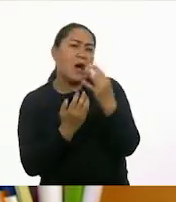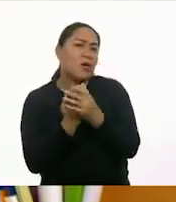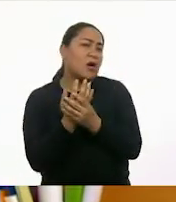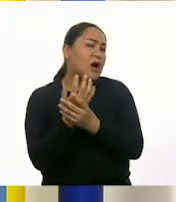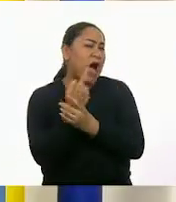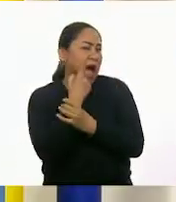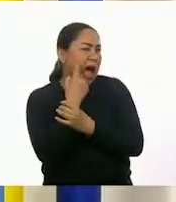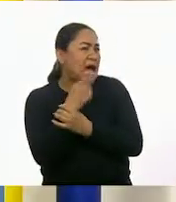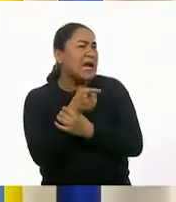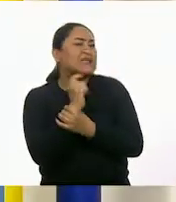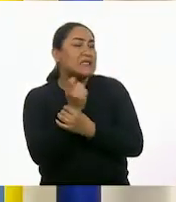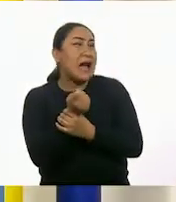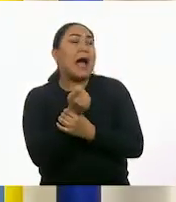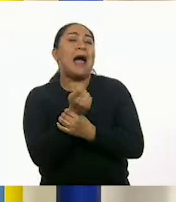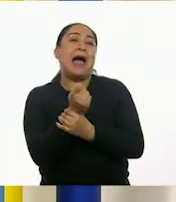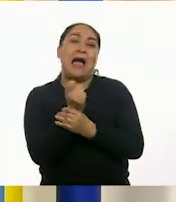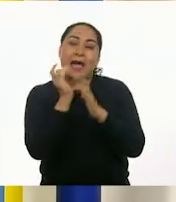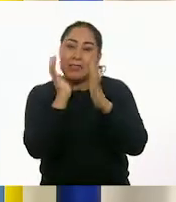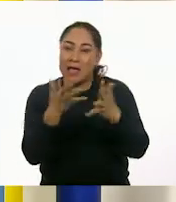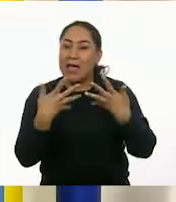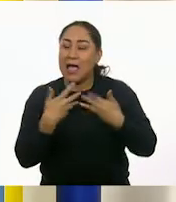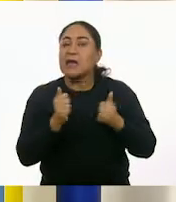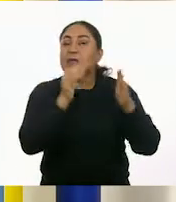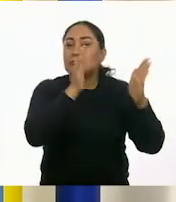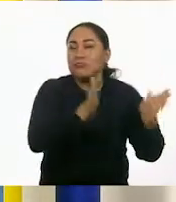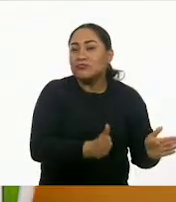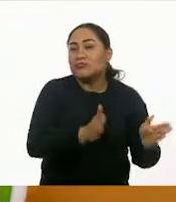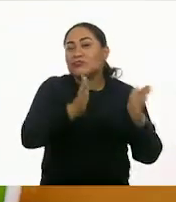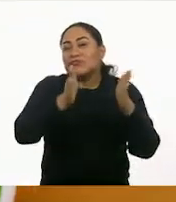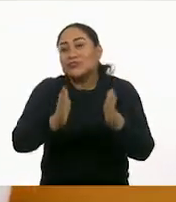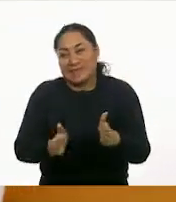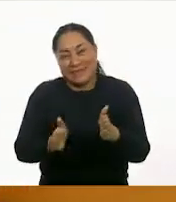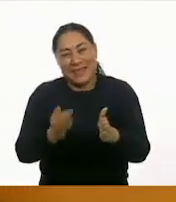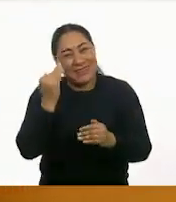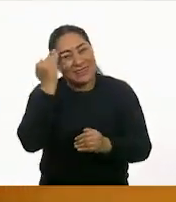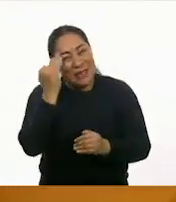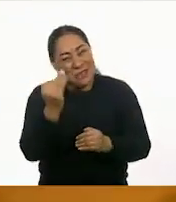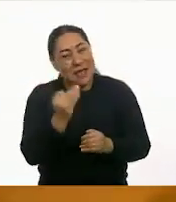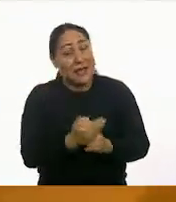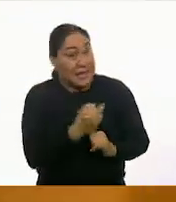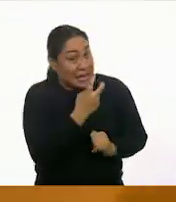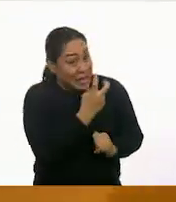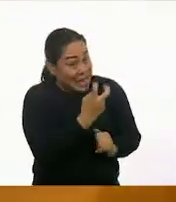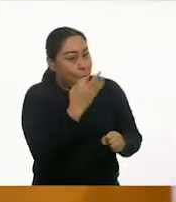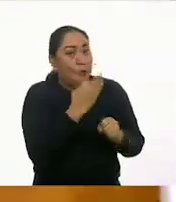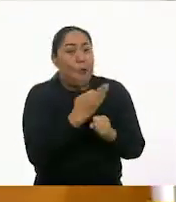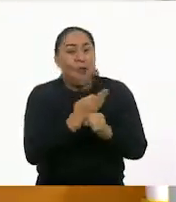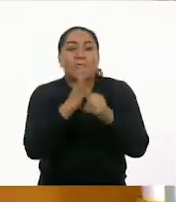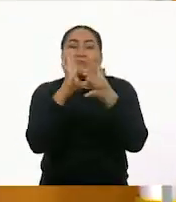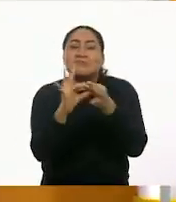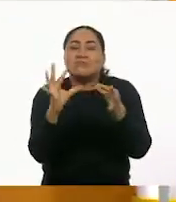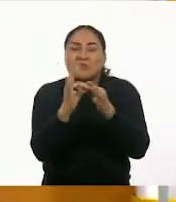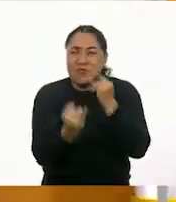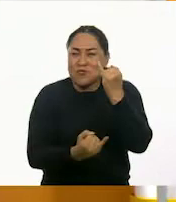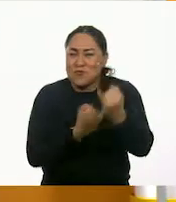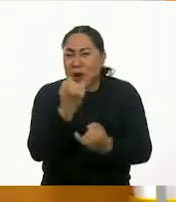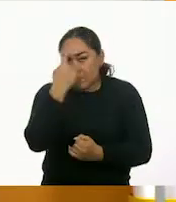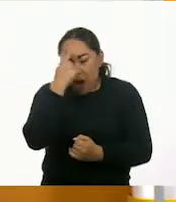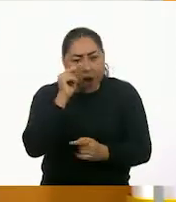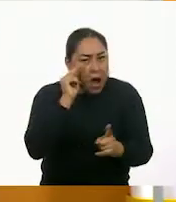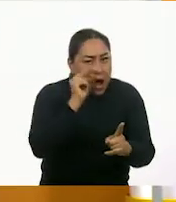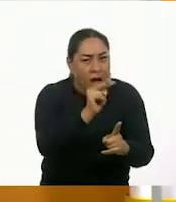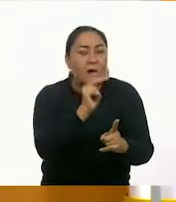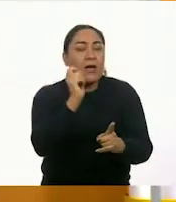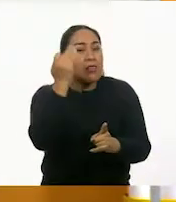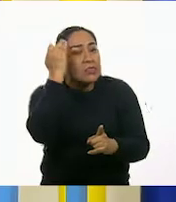Ajá. Y creo que va por estaciones. Exacto. El juego que te traje el día de hoy era para ver estaciones del año. ¿Recuerdas en qué